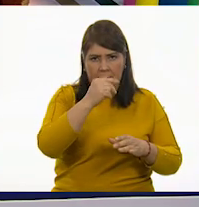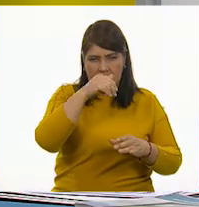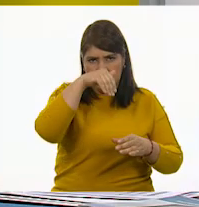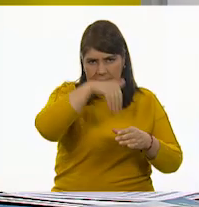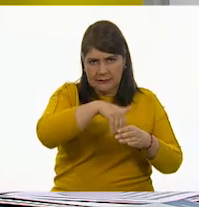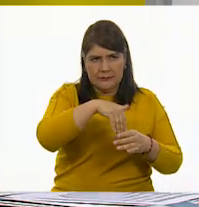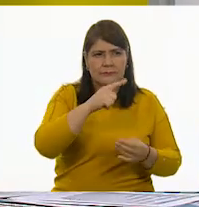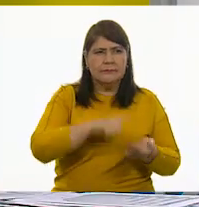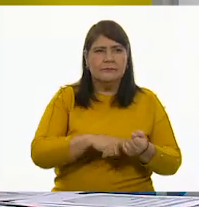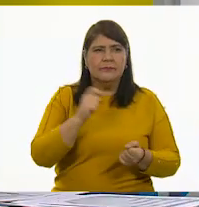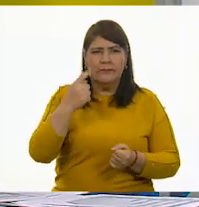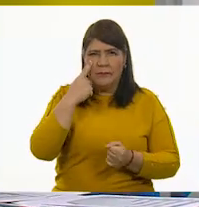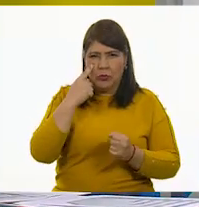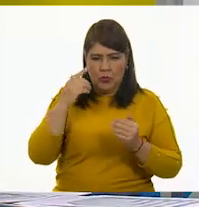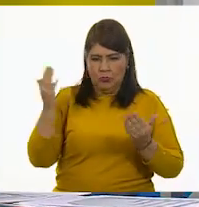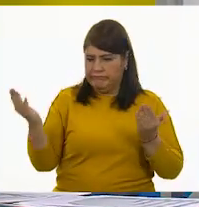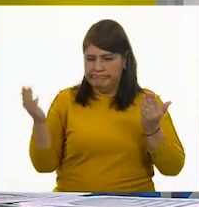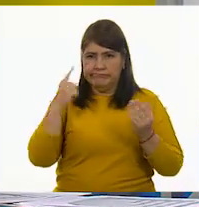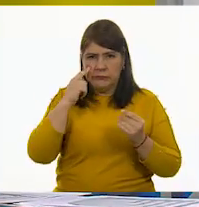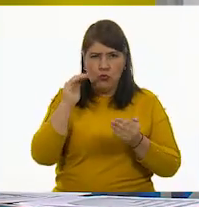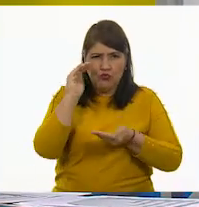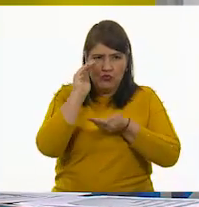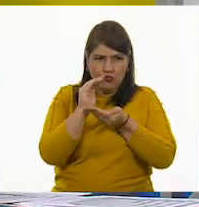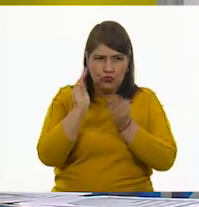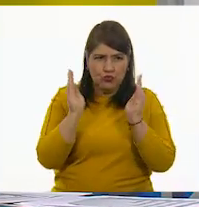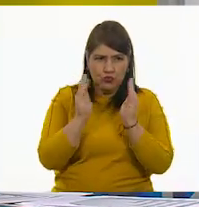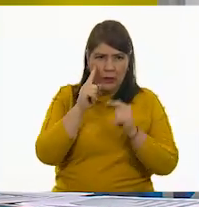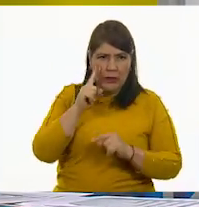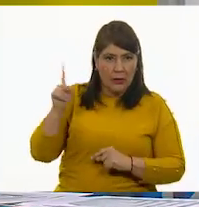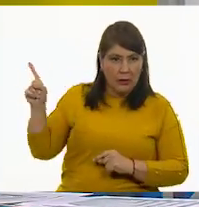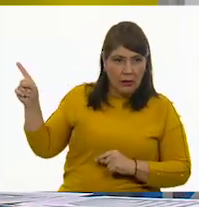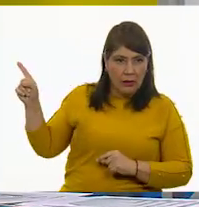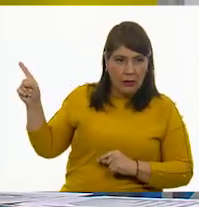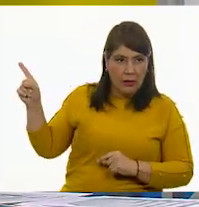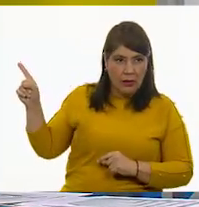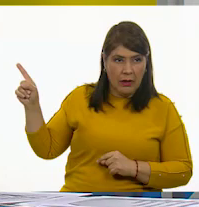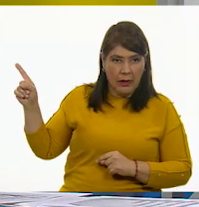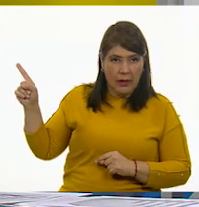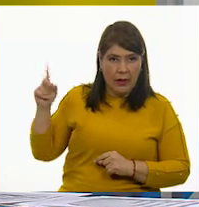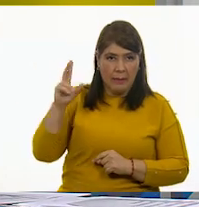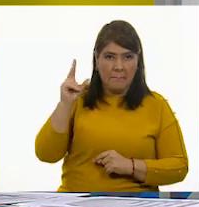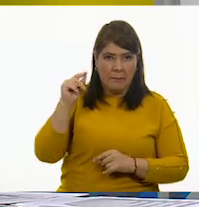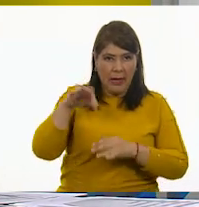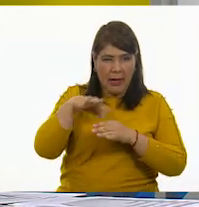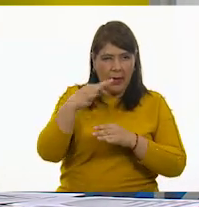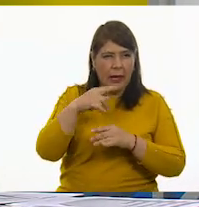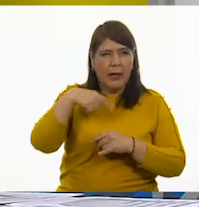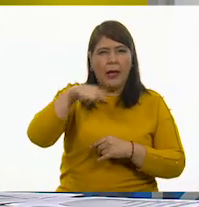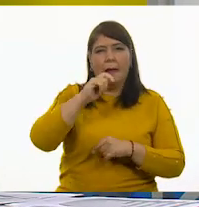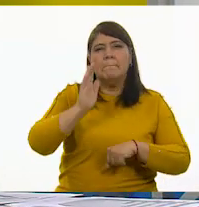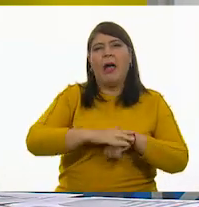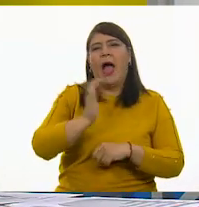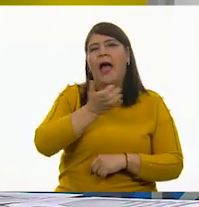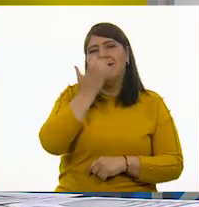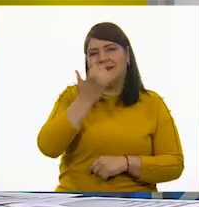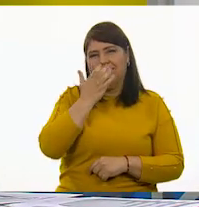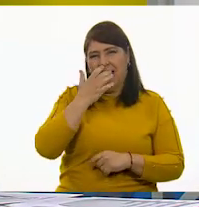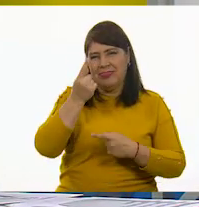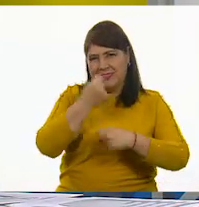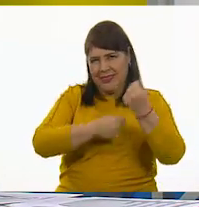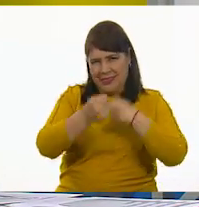Uy, más chiquitita. Esta es una bolsa de papas que es la que más consumimos en las tiendas.